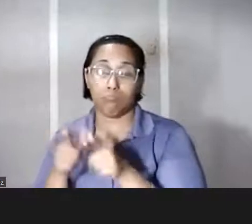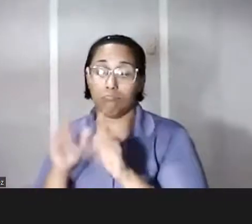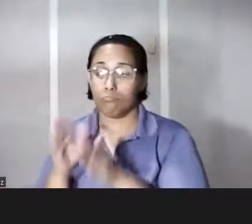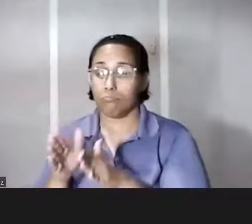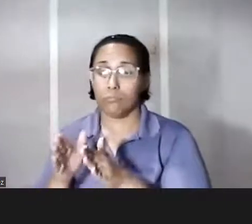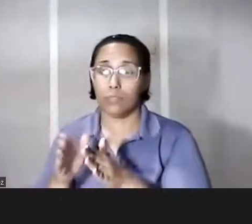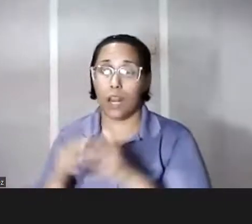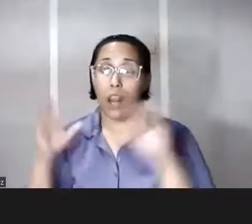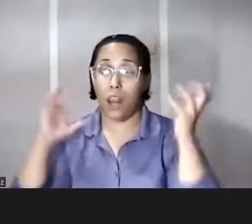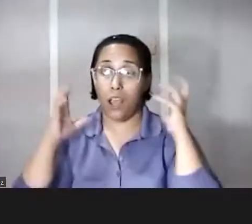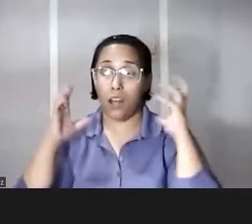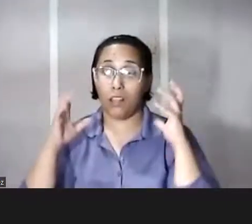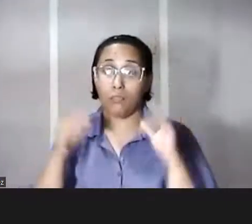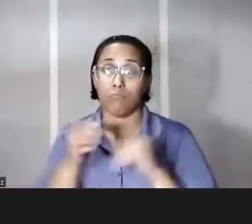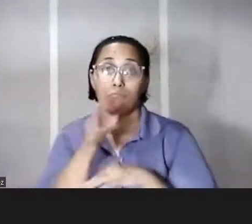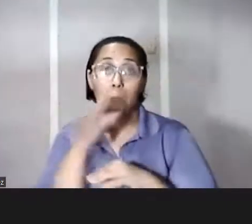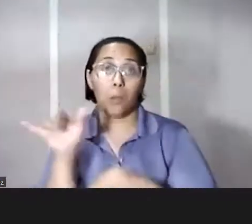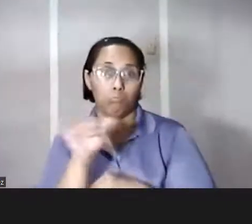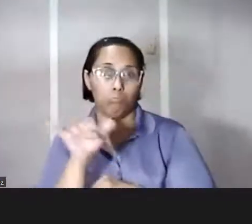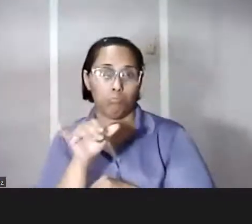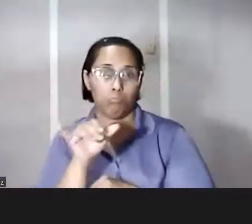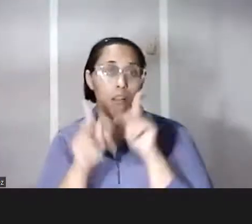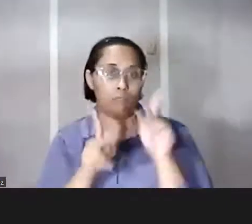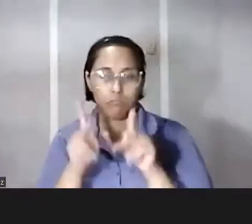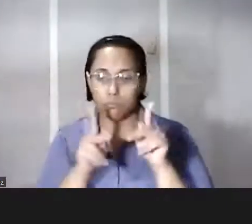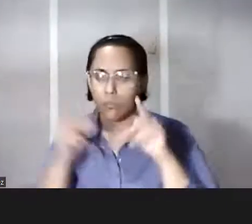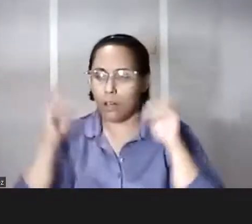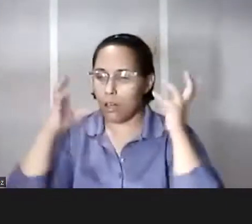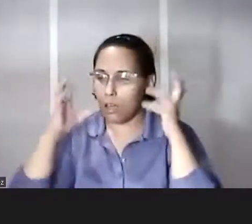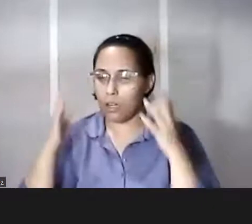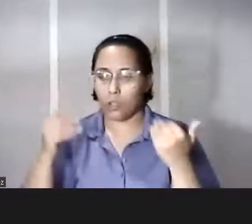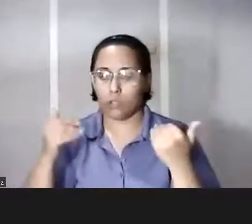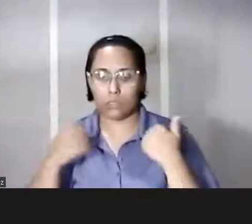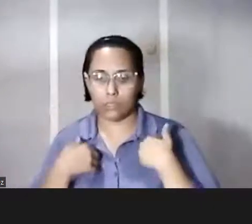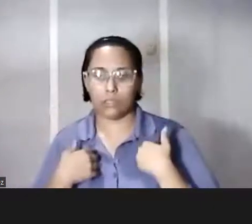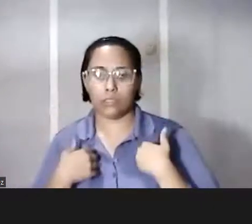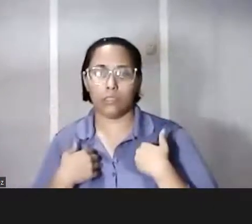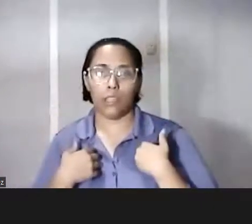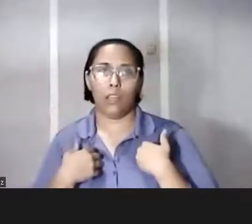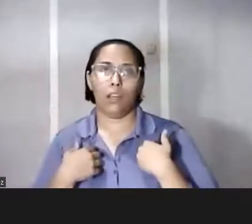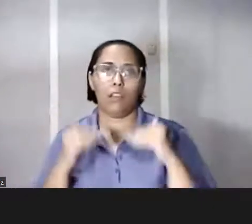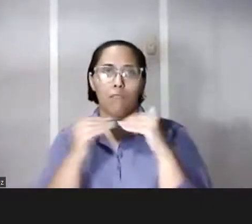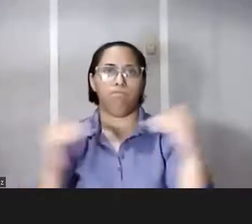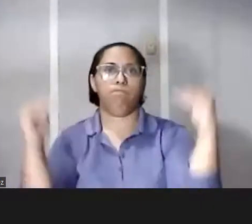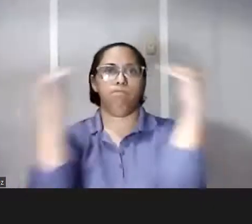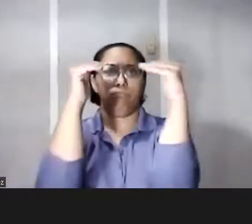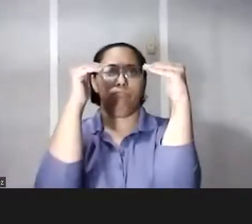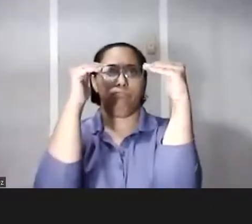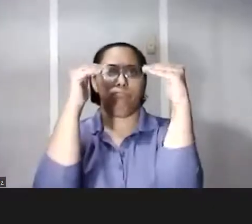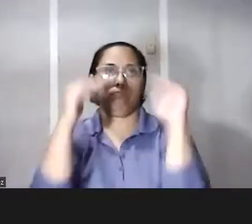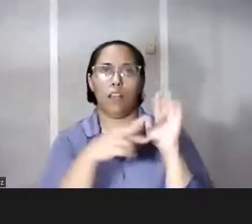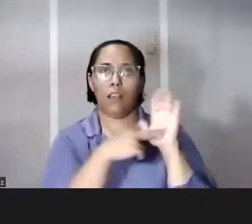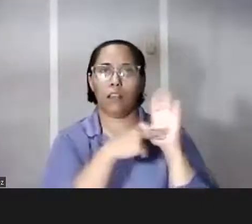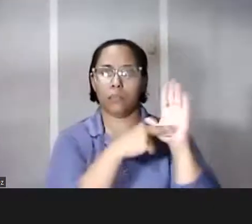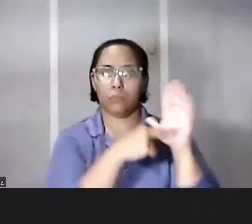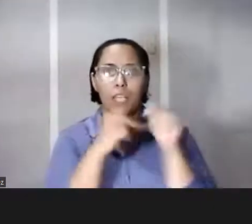habla como la gente la radio tiene que que evocar verdad y de algún modo representar ese